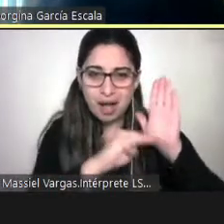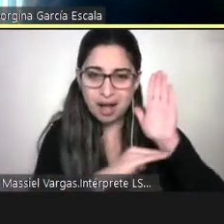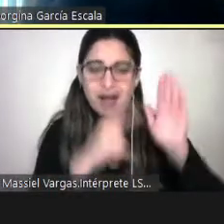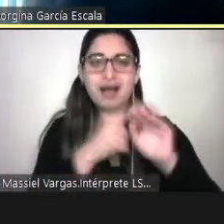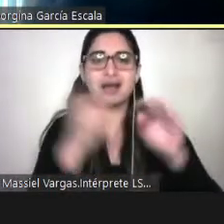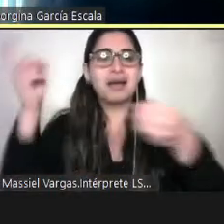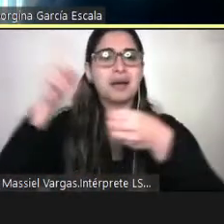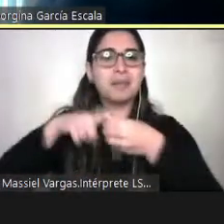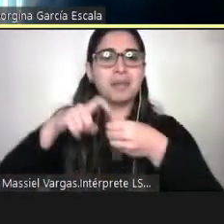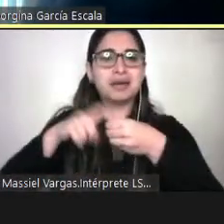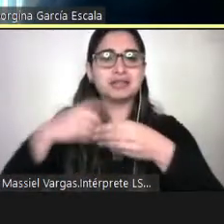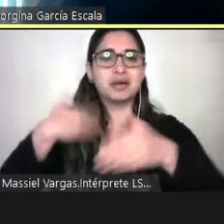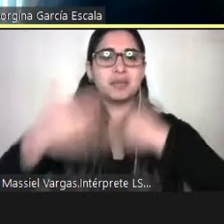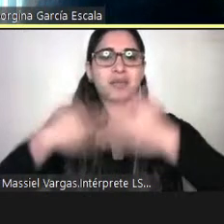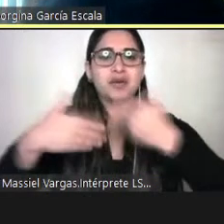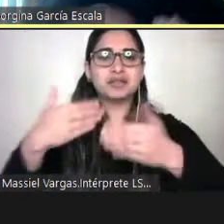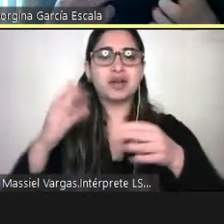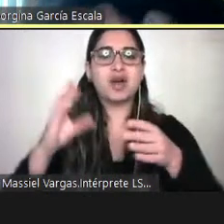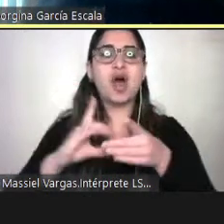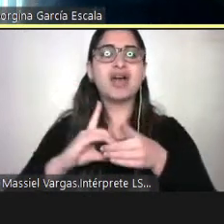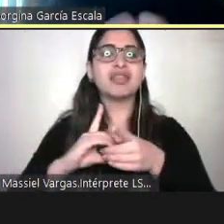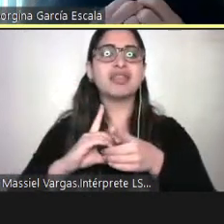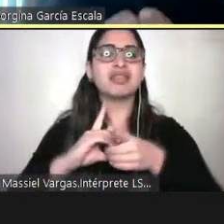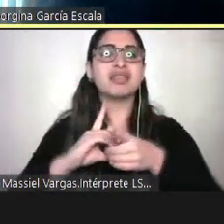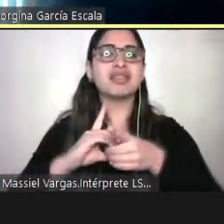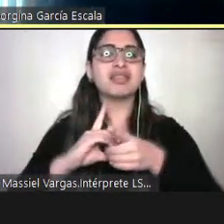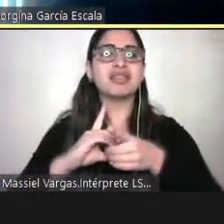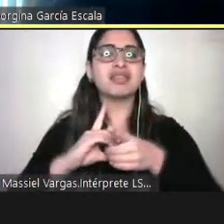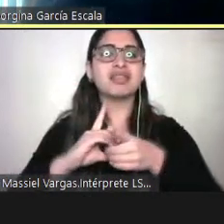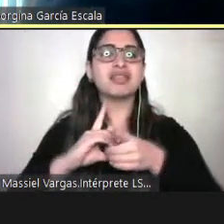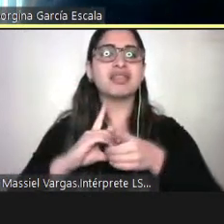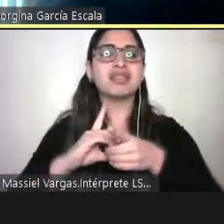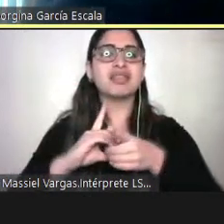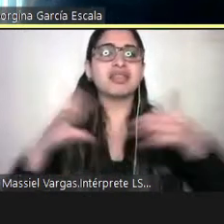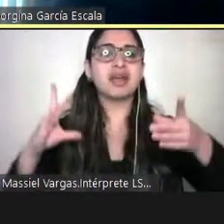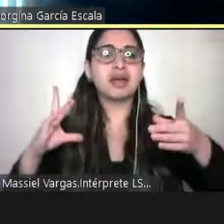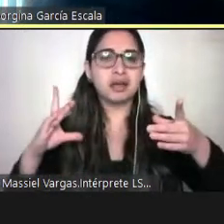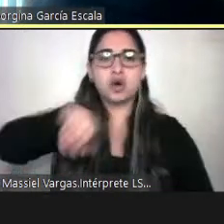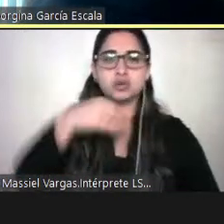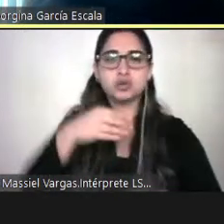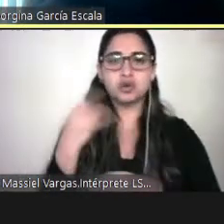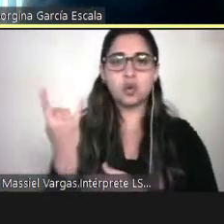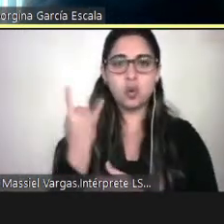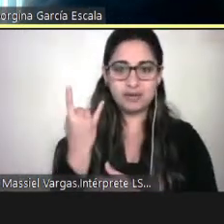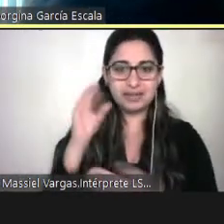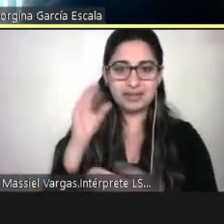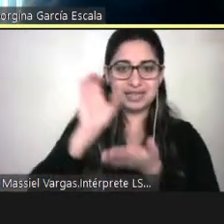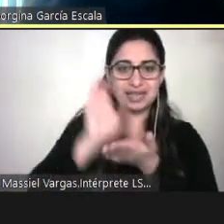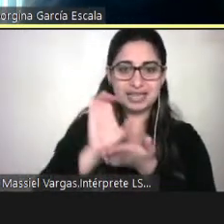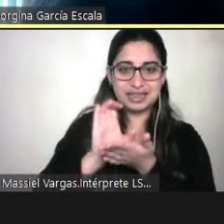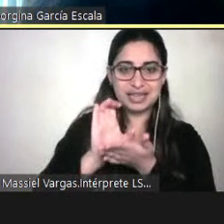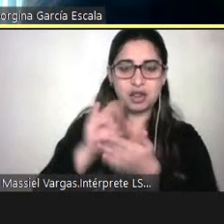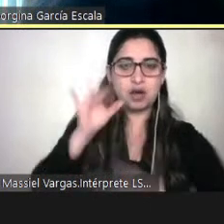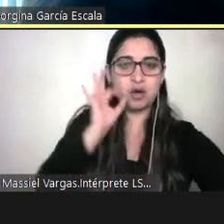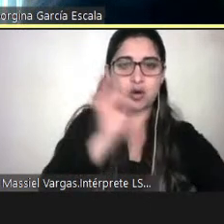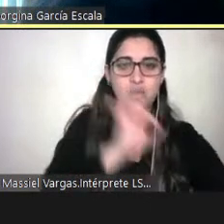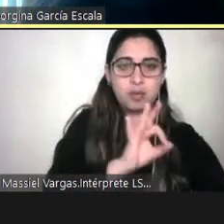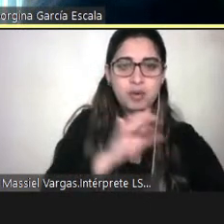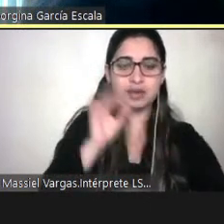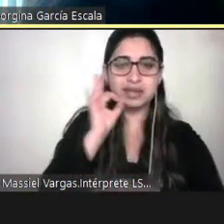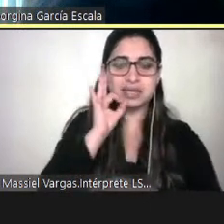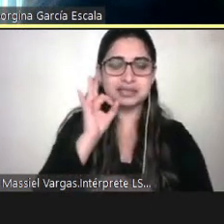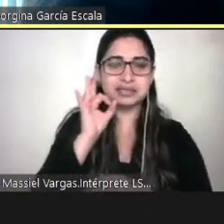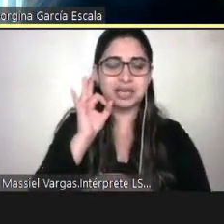proceso de democratización porque nosotros, universidades del Estado, tal como le señala la Conferencia